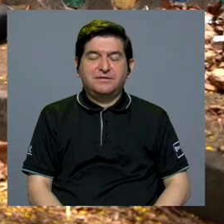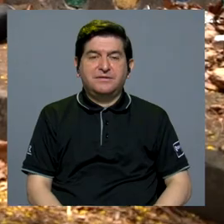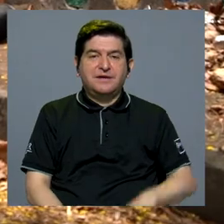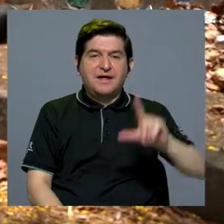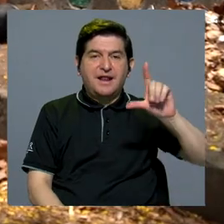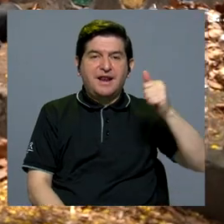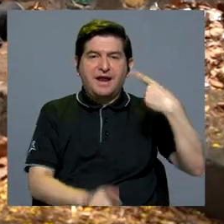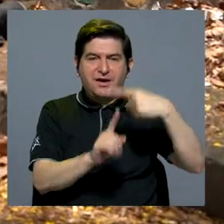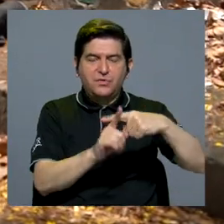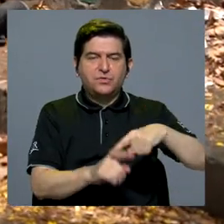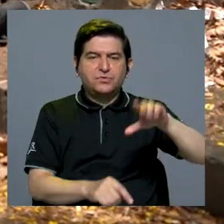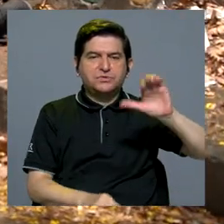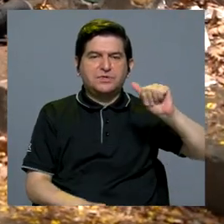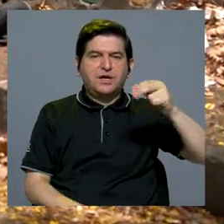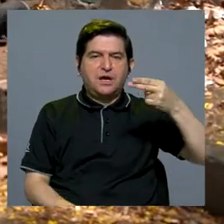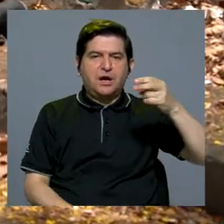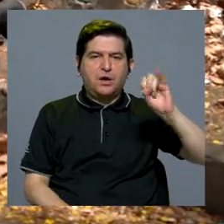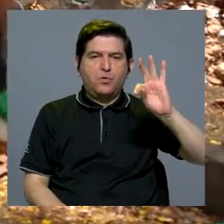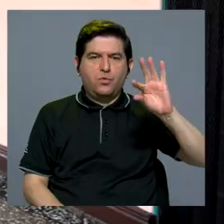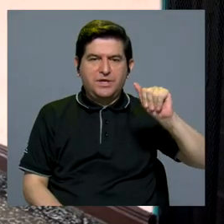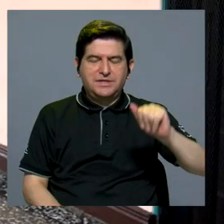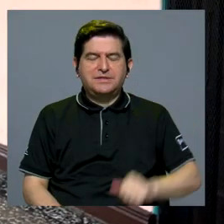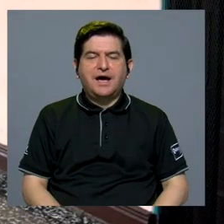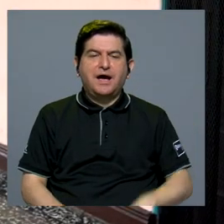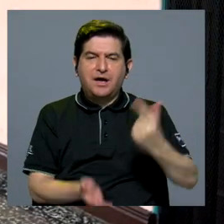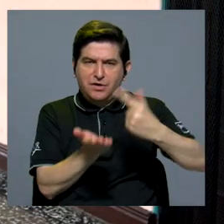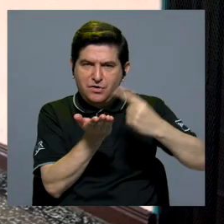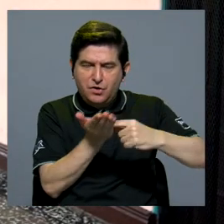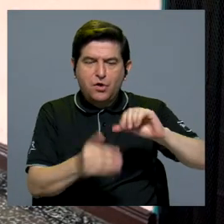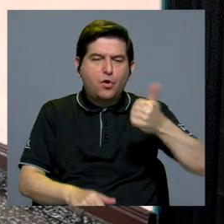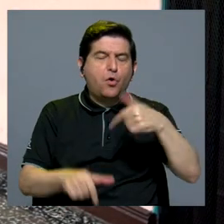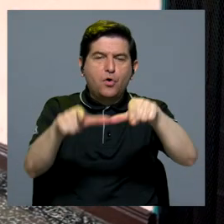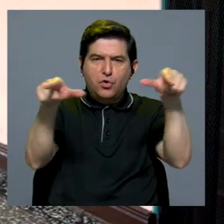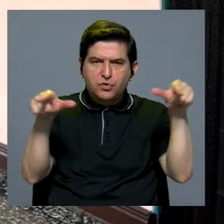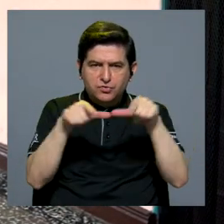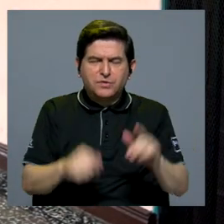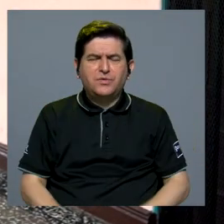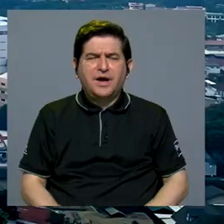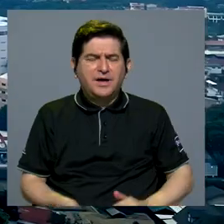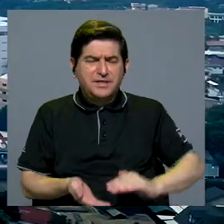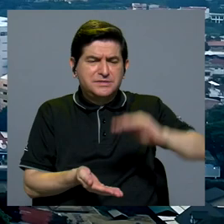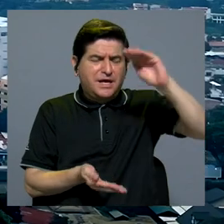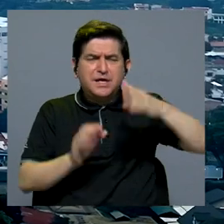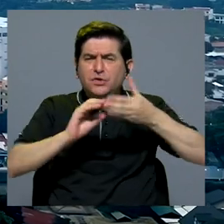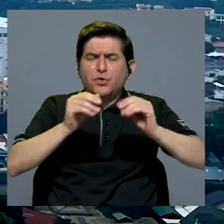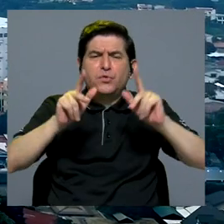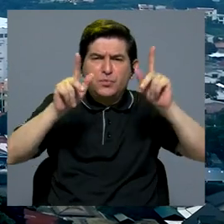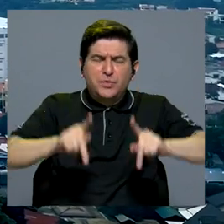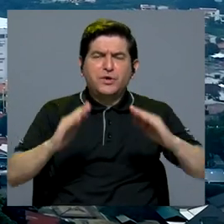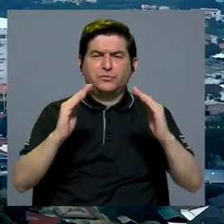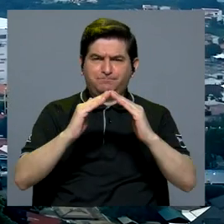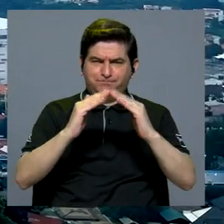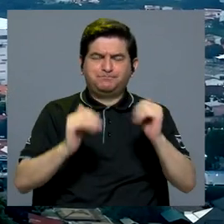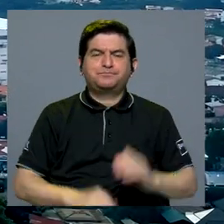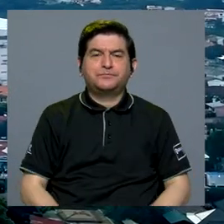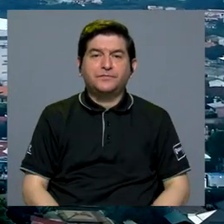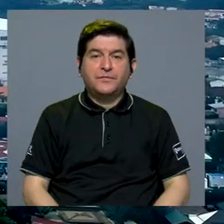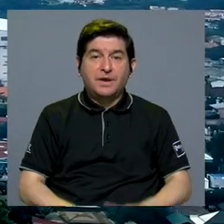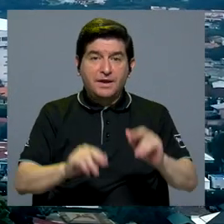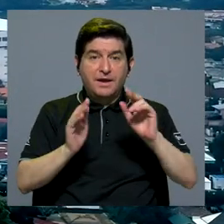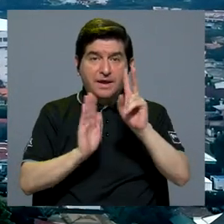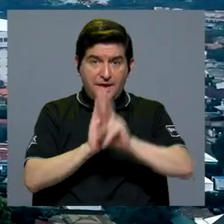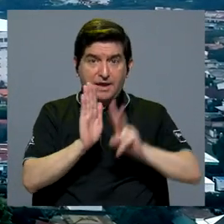participación electoral, como la Cruz, Cahuita, Corredores de Golfito y otras regiones de alta densidad